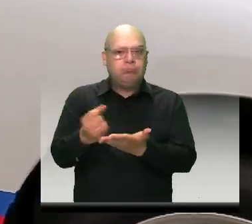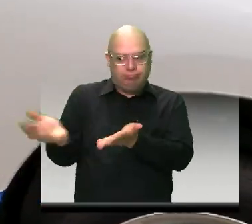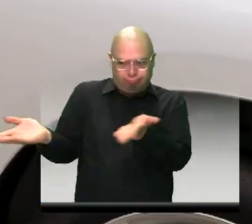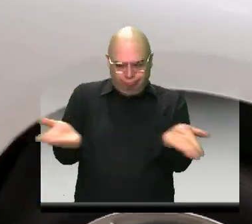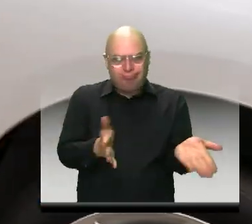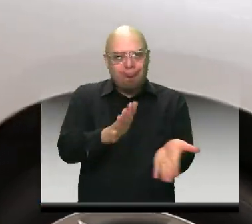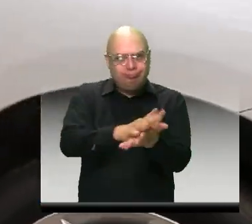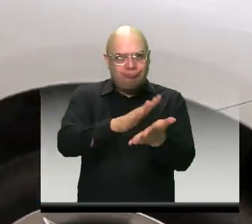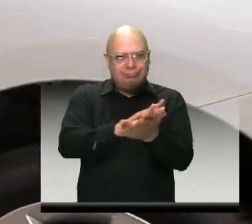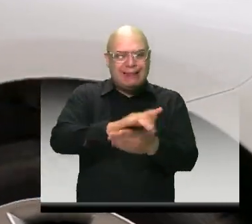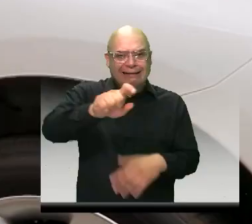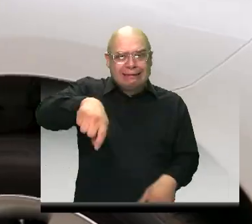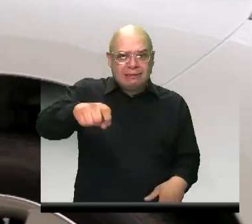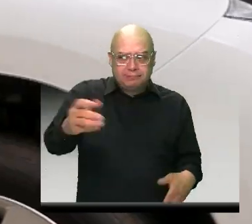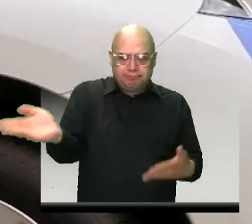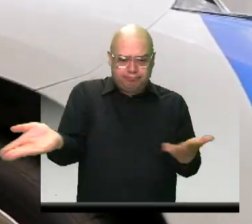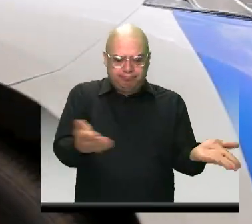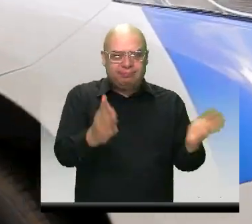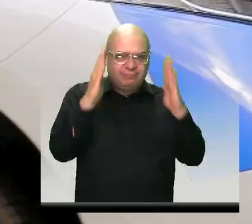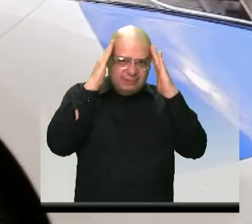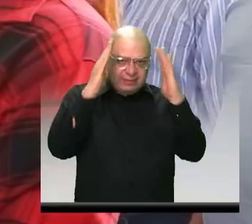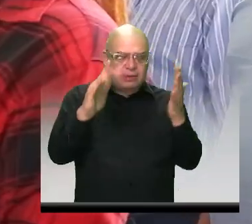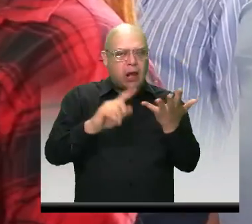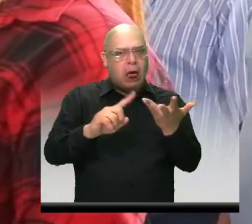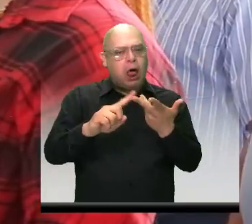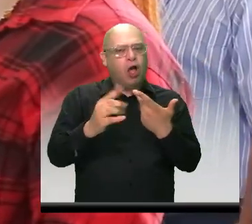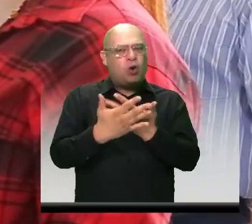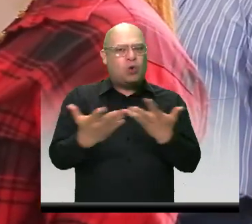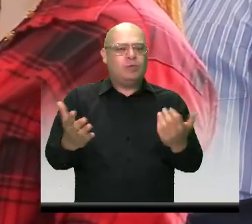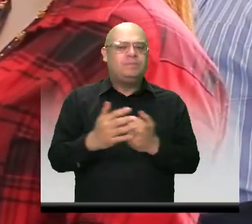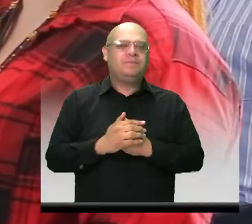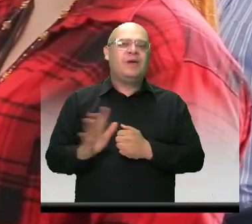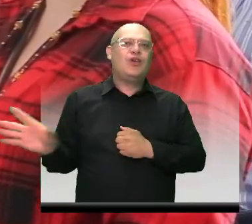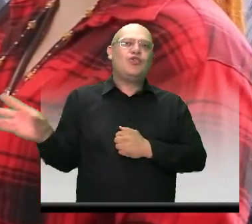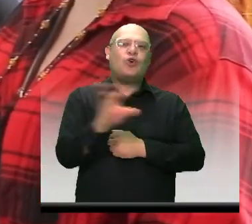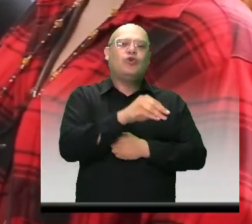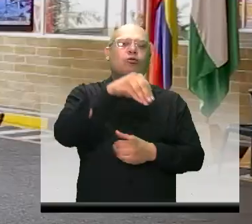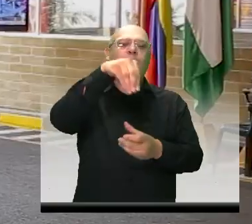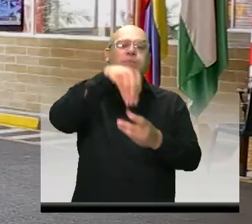que requieren ser escuchadas, porque todos somos Itagüí.